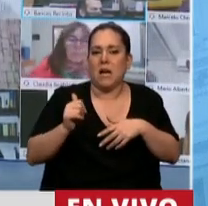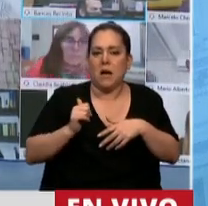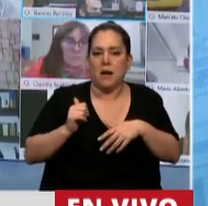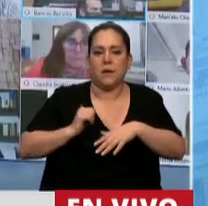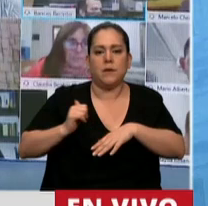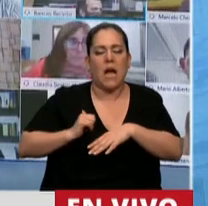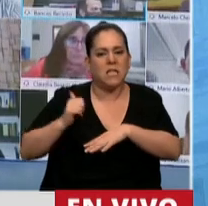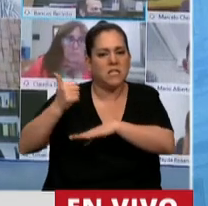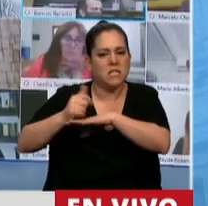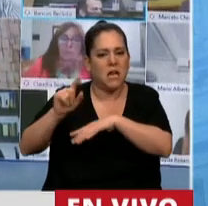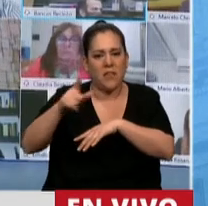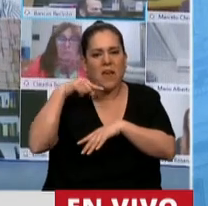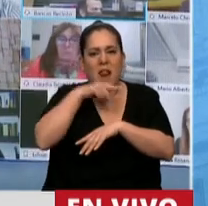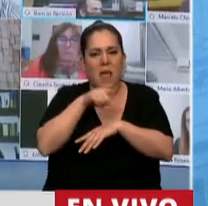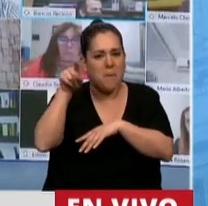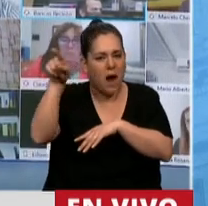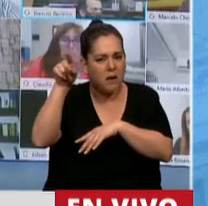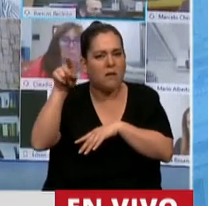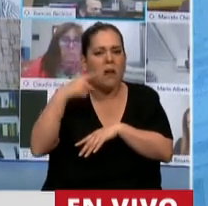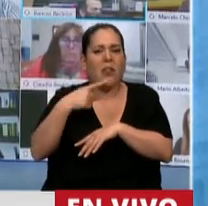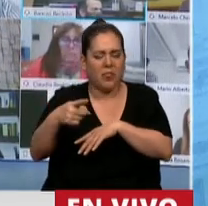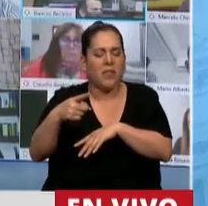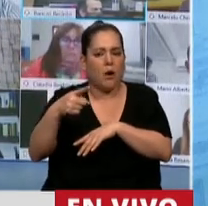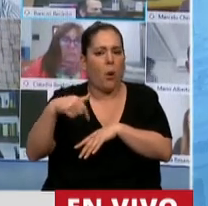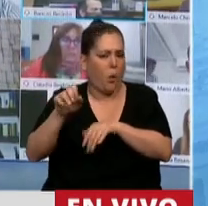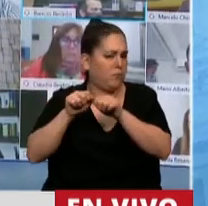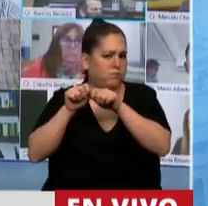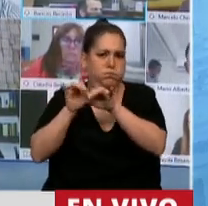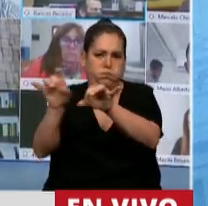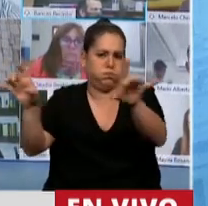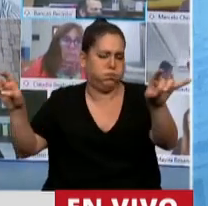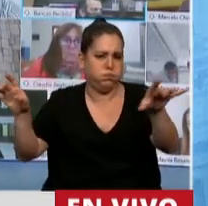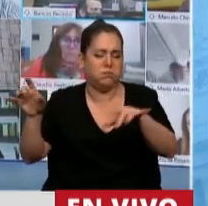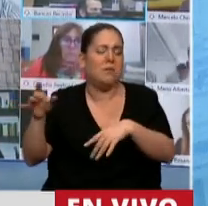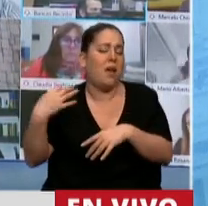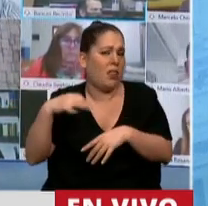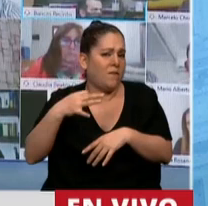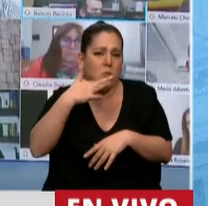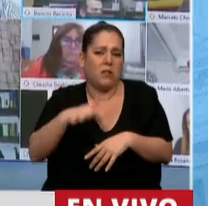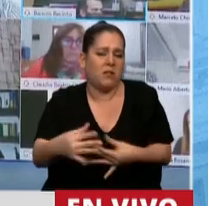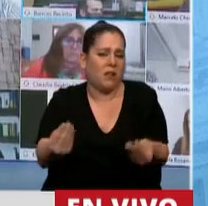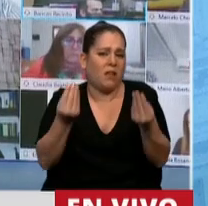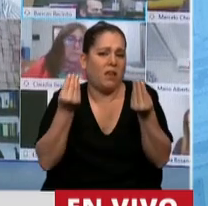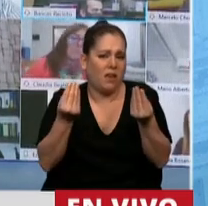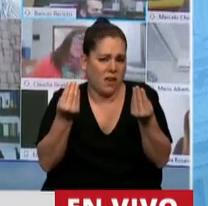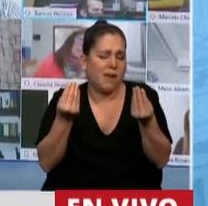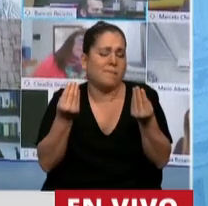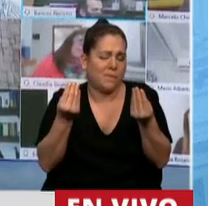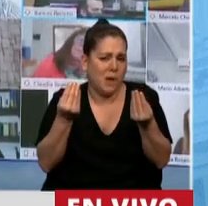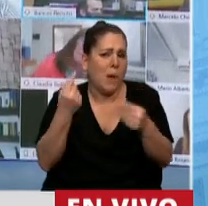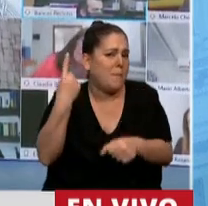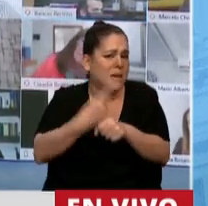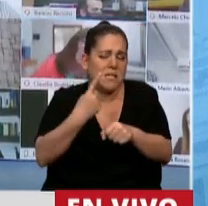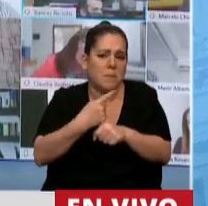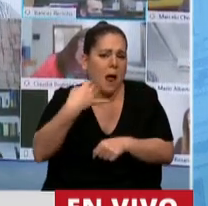70 o el 80% se iba a contagiar. Y hay que entender, Presidenta, que lo que, digamos, lo principal que